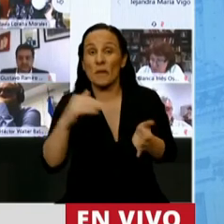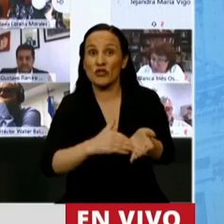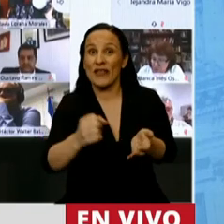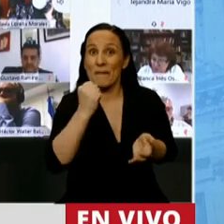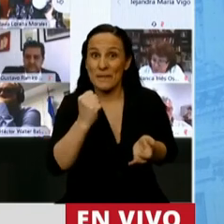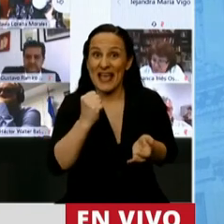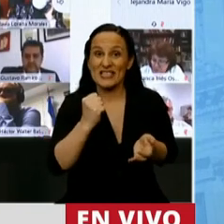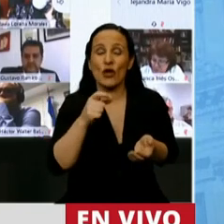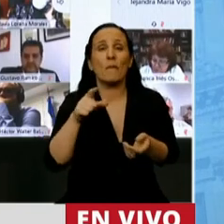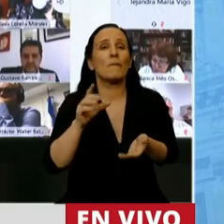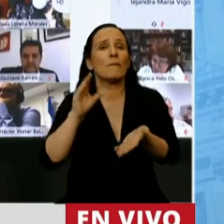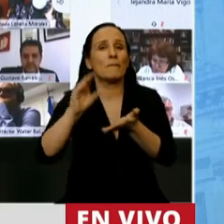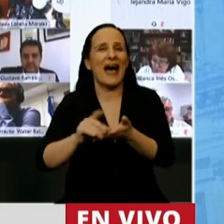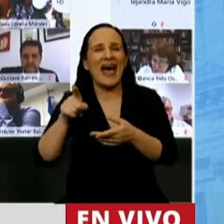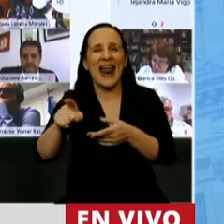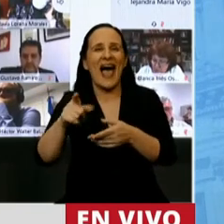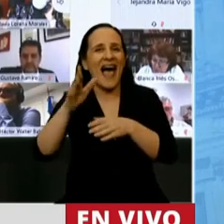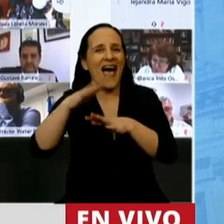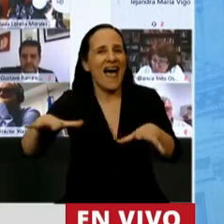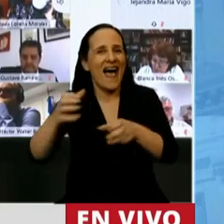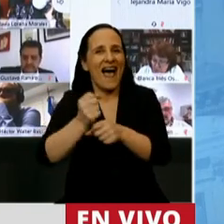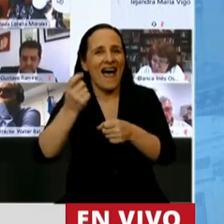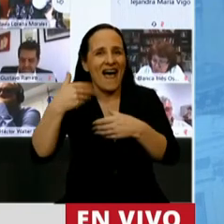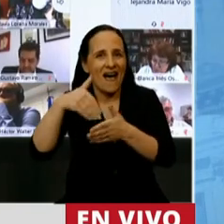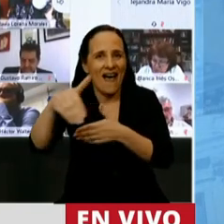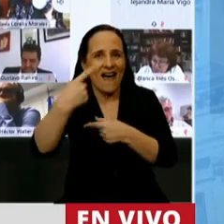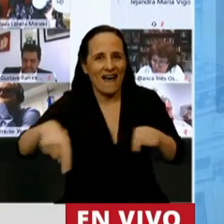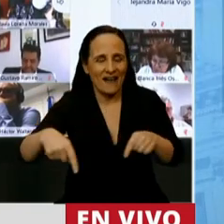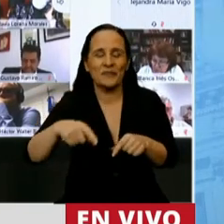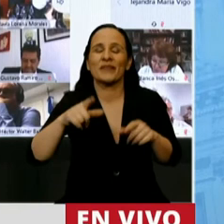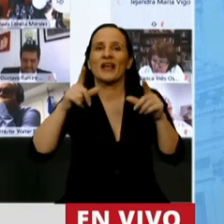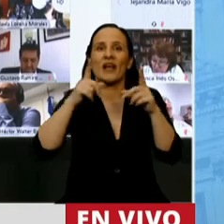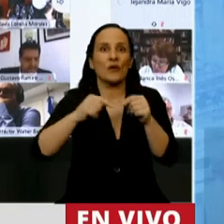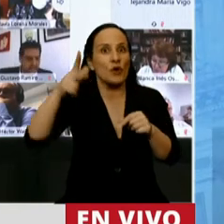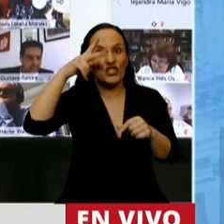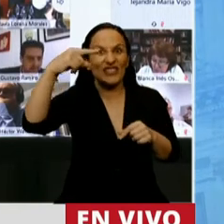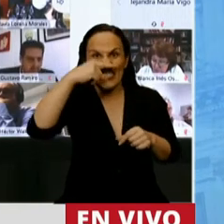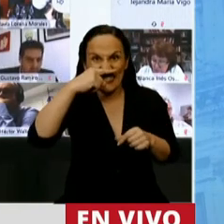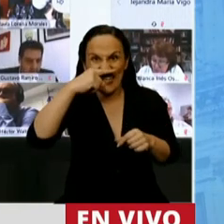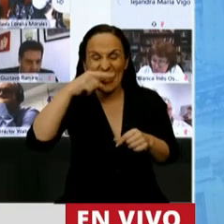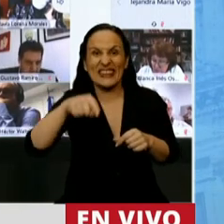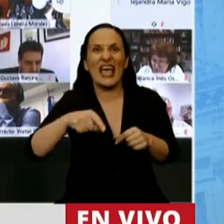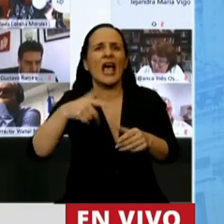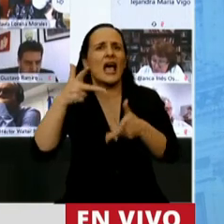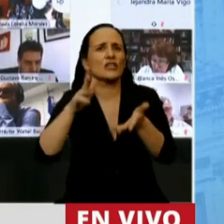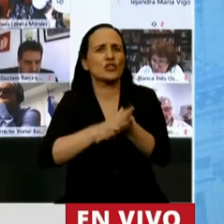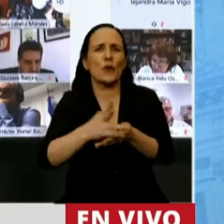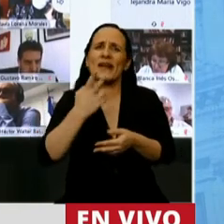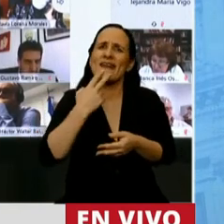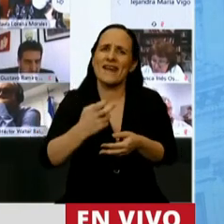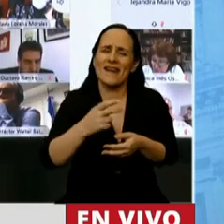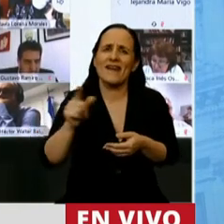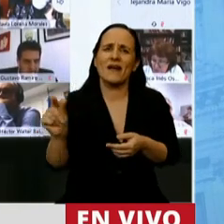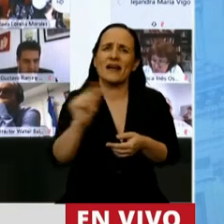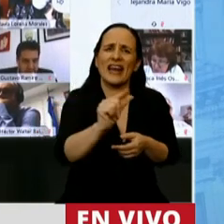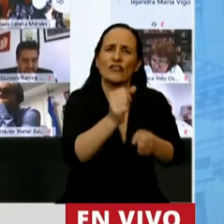para el transporte público escolar y en el artículo 87 se incluye en el tema energético crédito